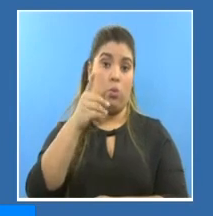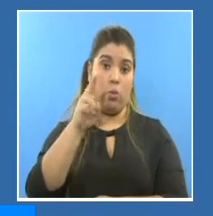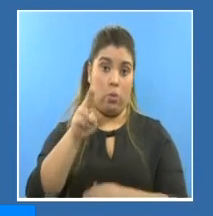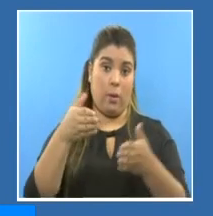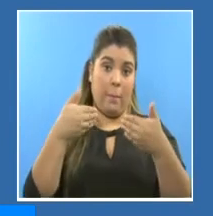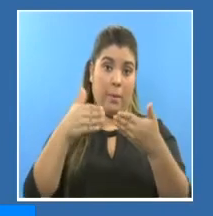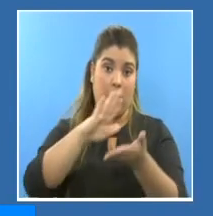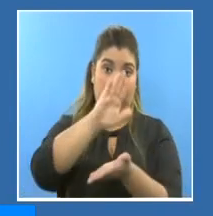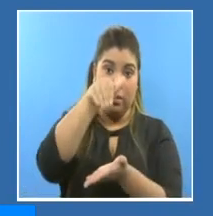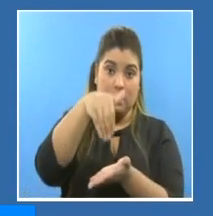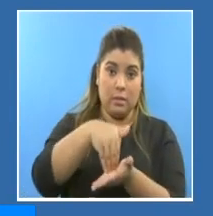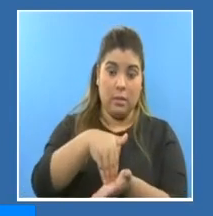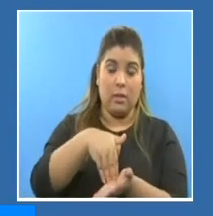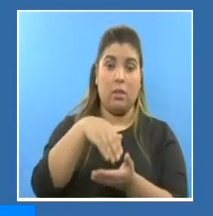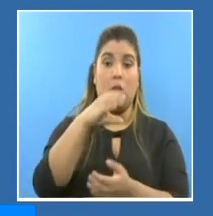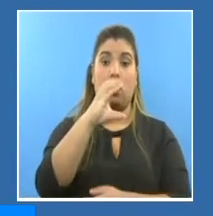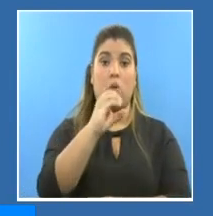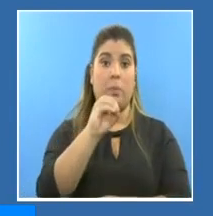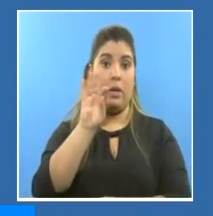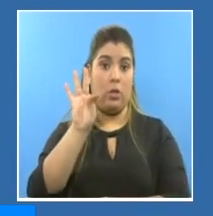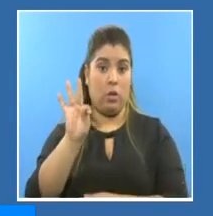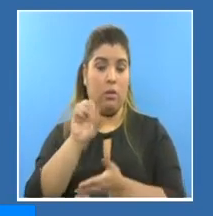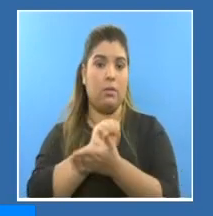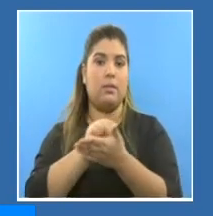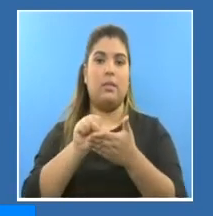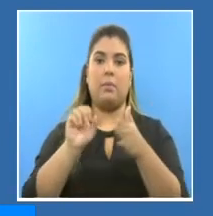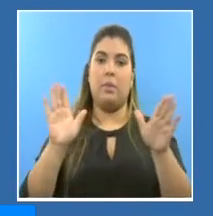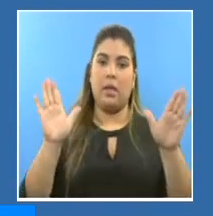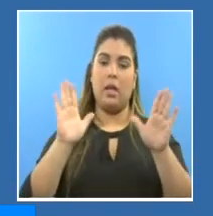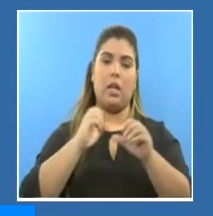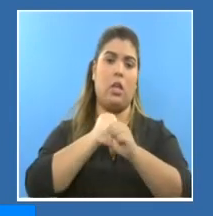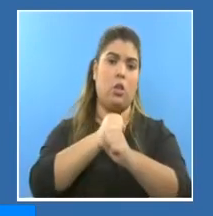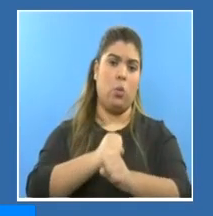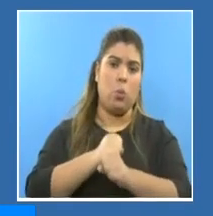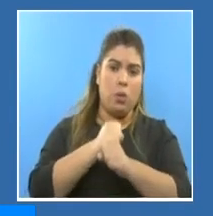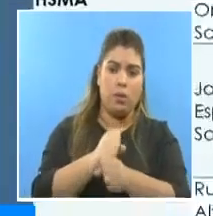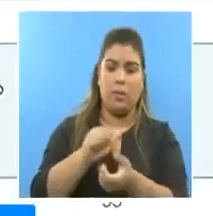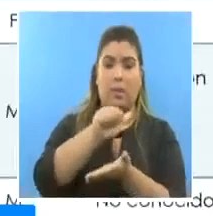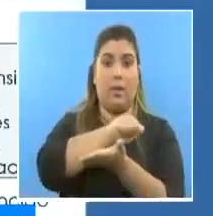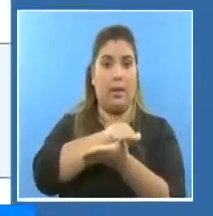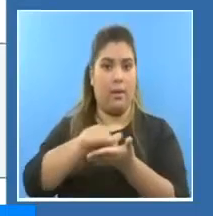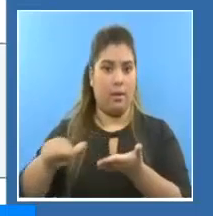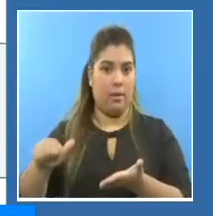Metropolitana, Omar Torrijos, en San Miguelito, Juan Díaz, Arraiján,